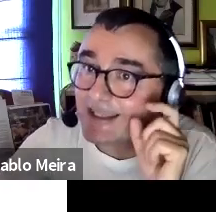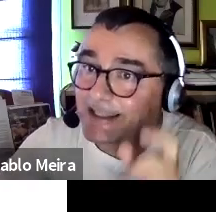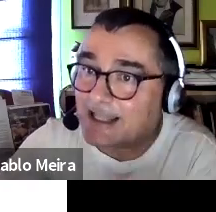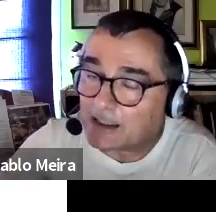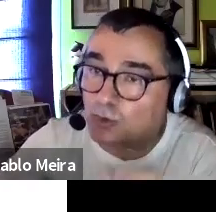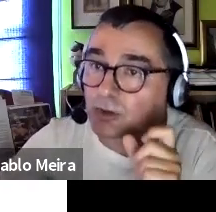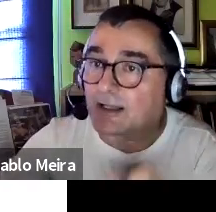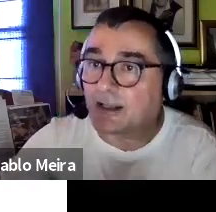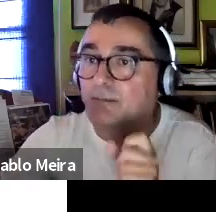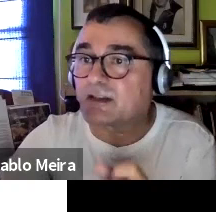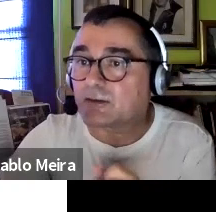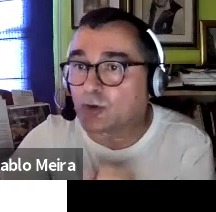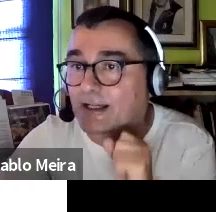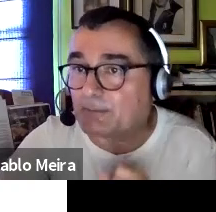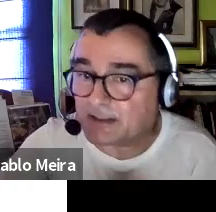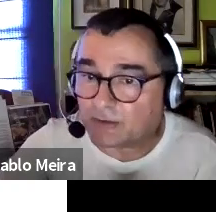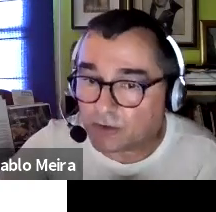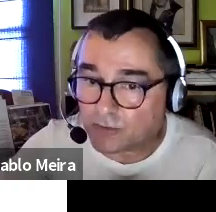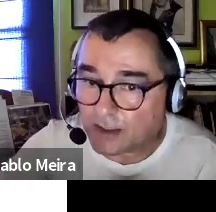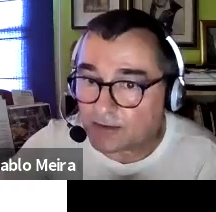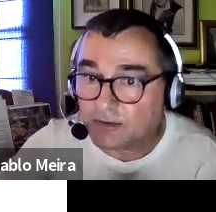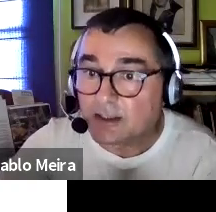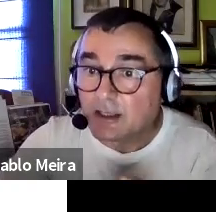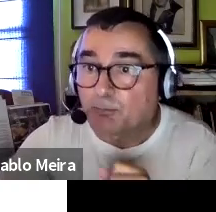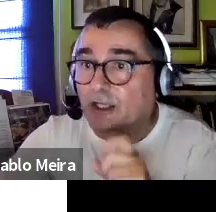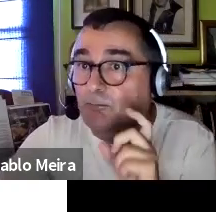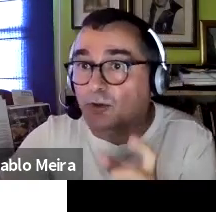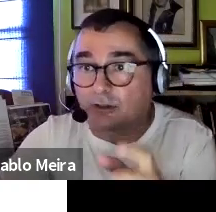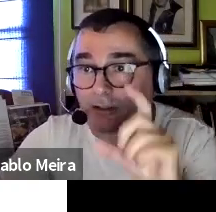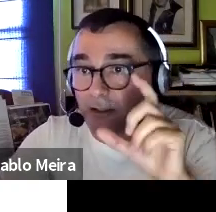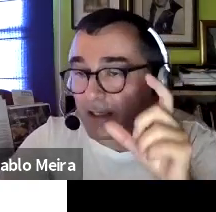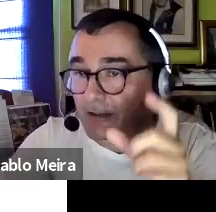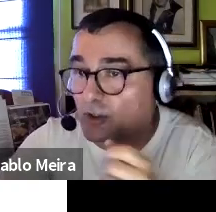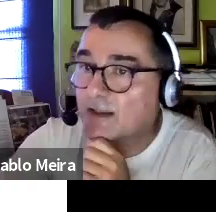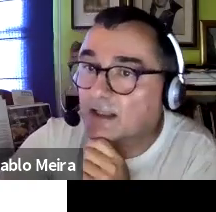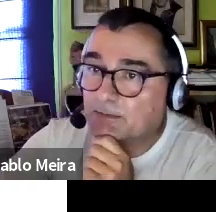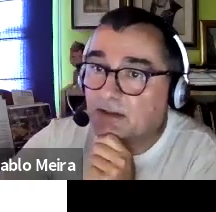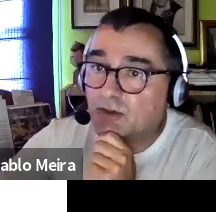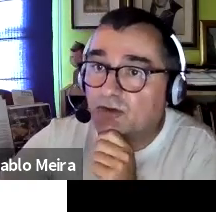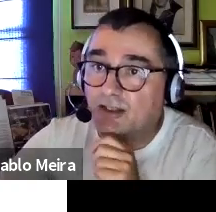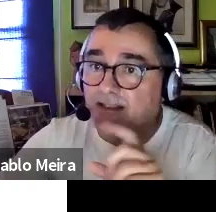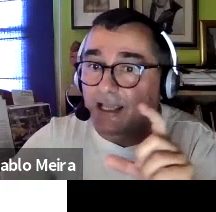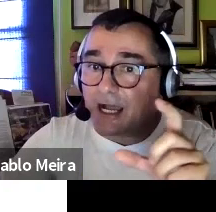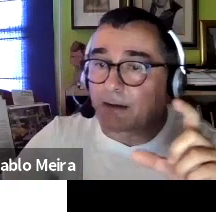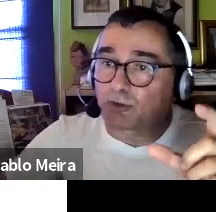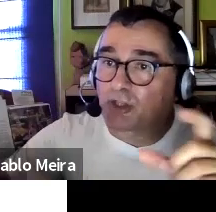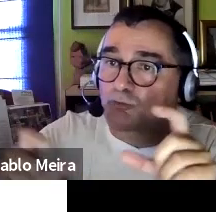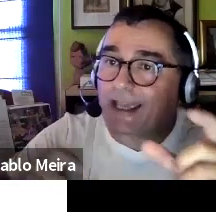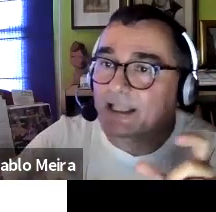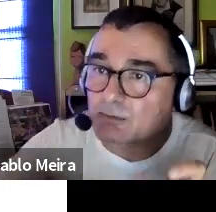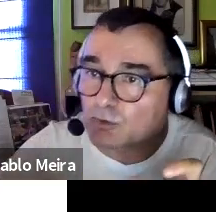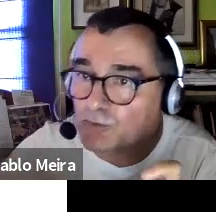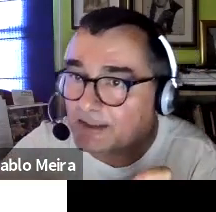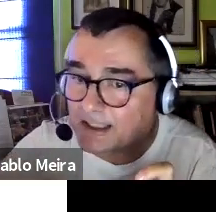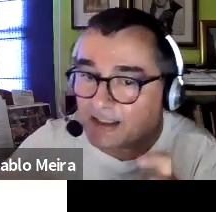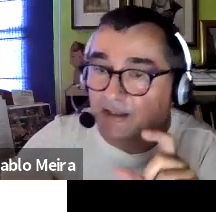tratamos de indagar con la línea de investigación en representaciones sociales. Por ejemplo, en la teoría de las representaciones sociales hablamos